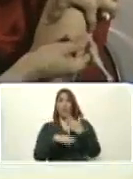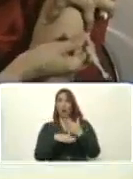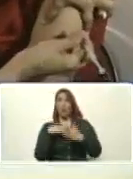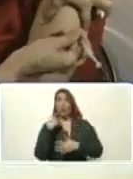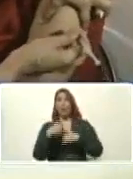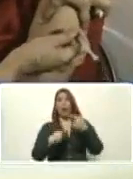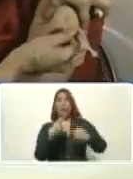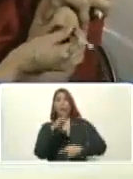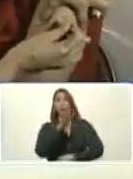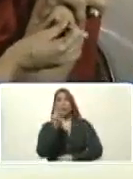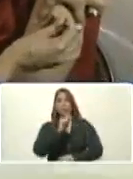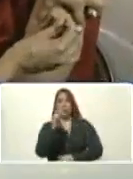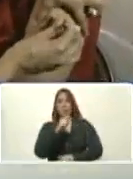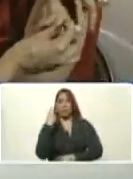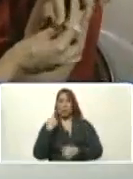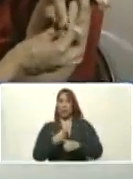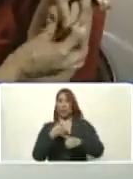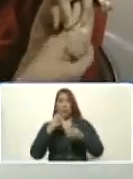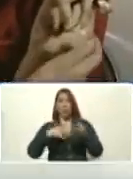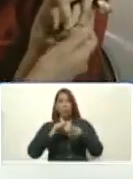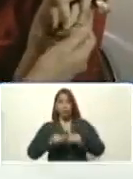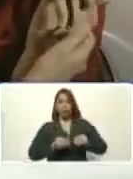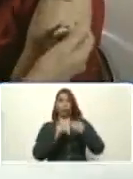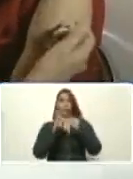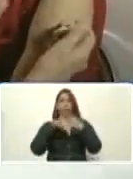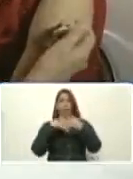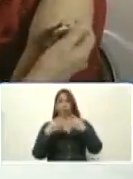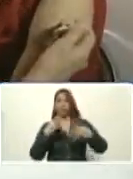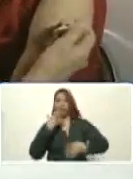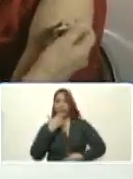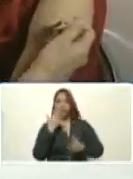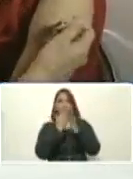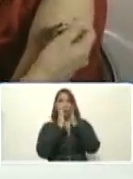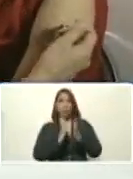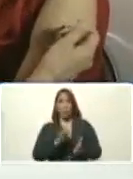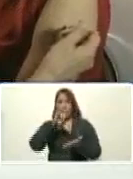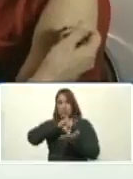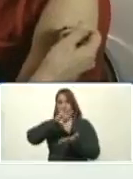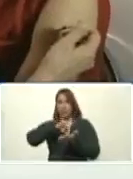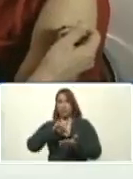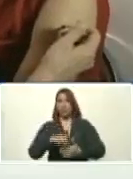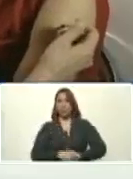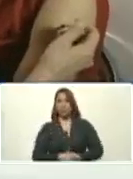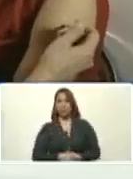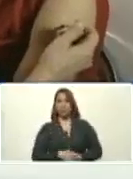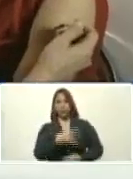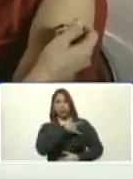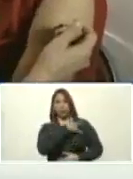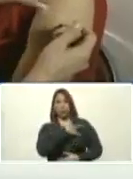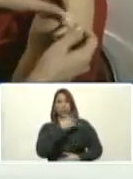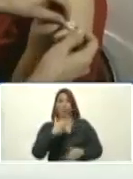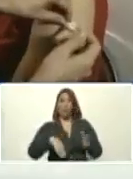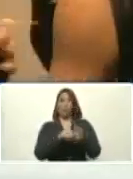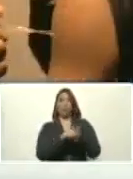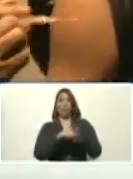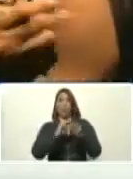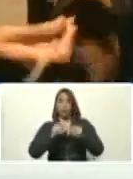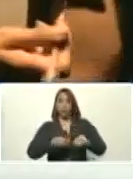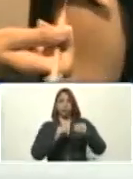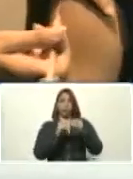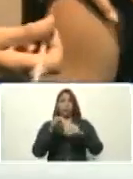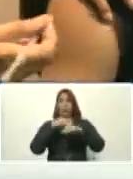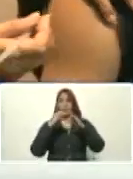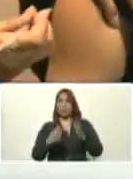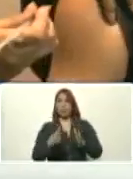Tenemos que reprogramar todo. Por ejemplo, en las escuelas y liceos y universidades, reprogramar ministra de educación.